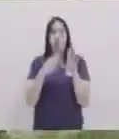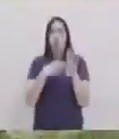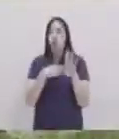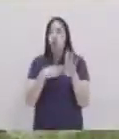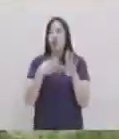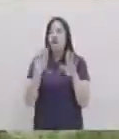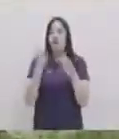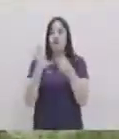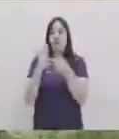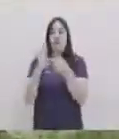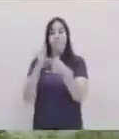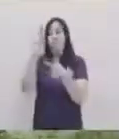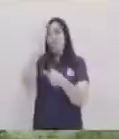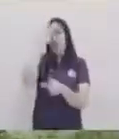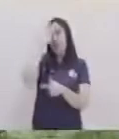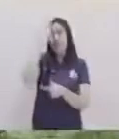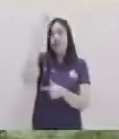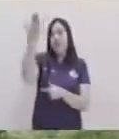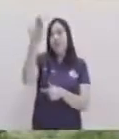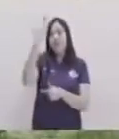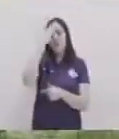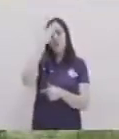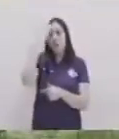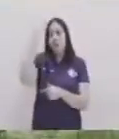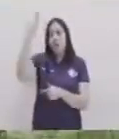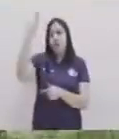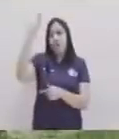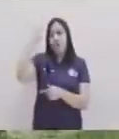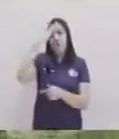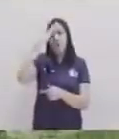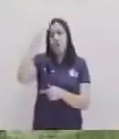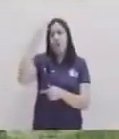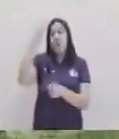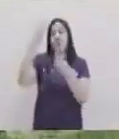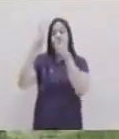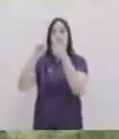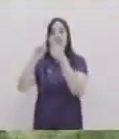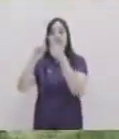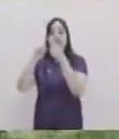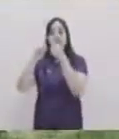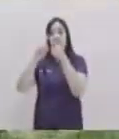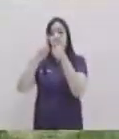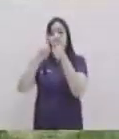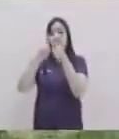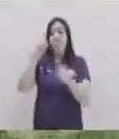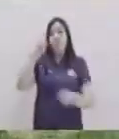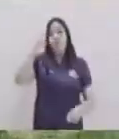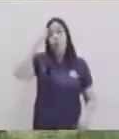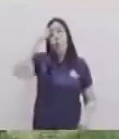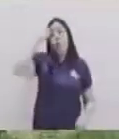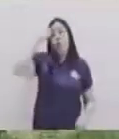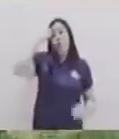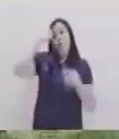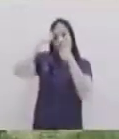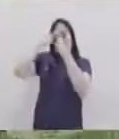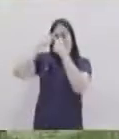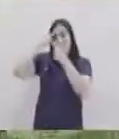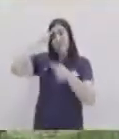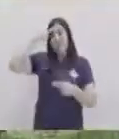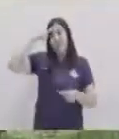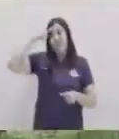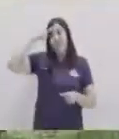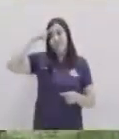frente y sale hacia adelante Buenos días mi dedo índice va a colocarse al costado de la frente